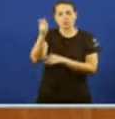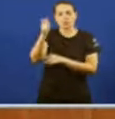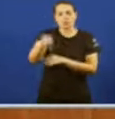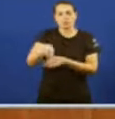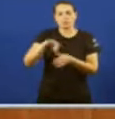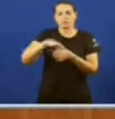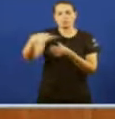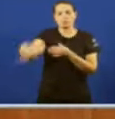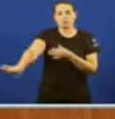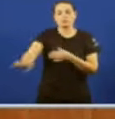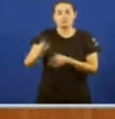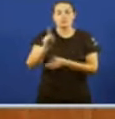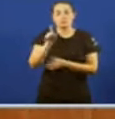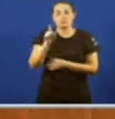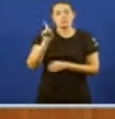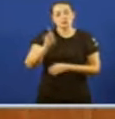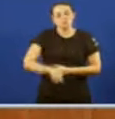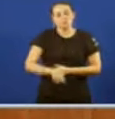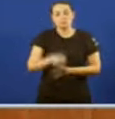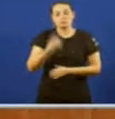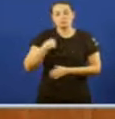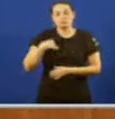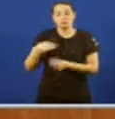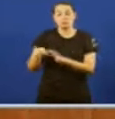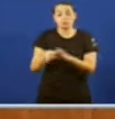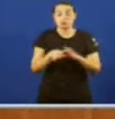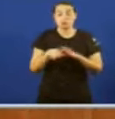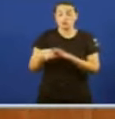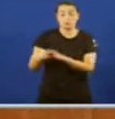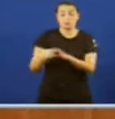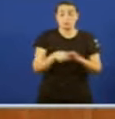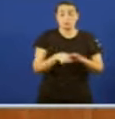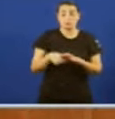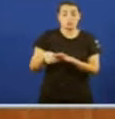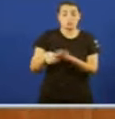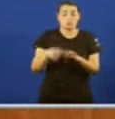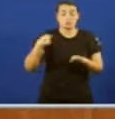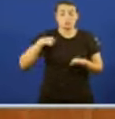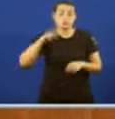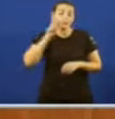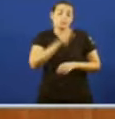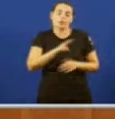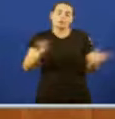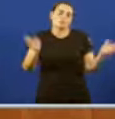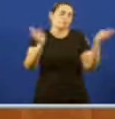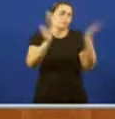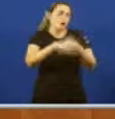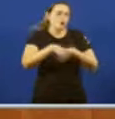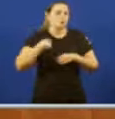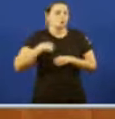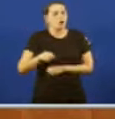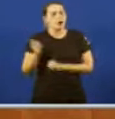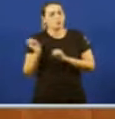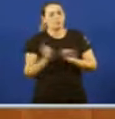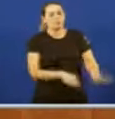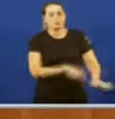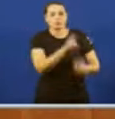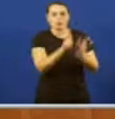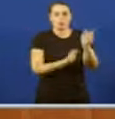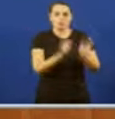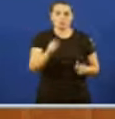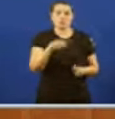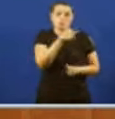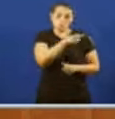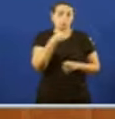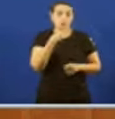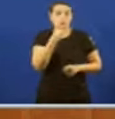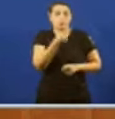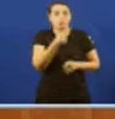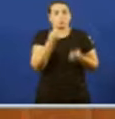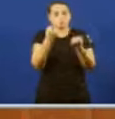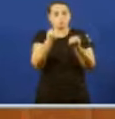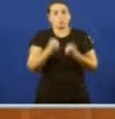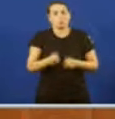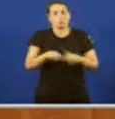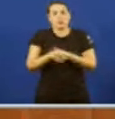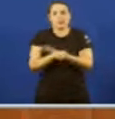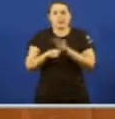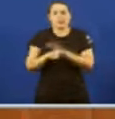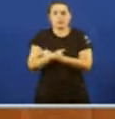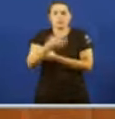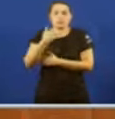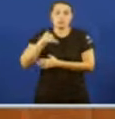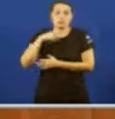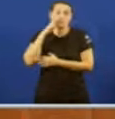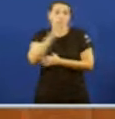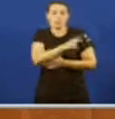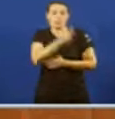O abandono e a súa idade Freite da incompetencia do seu goberno Desacredito na vostede como vos xestor E a súa reputación Queimose no